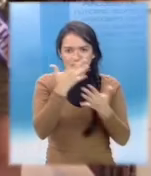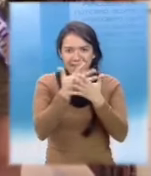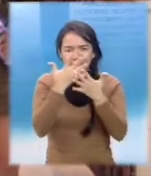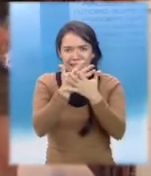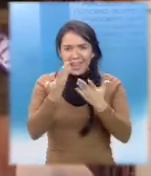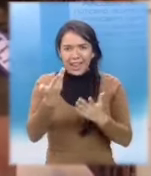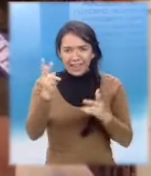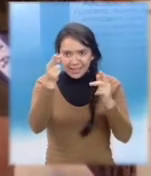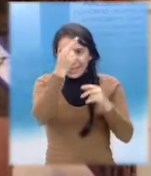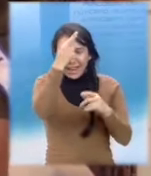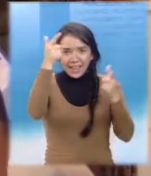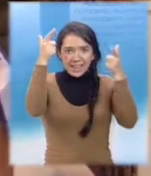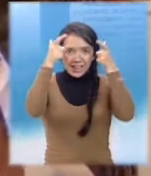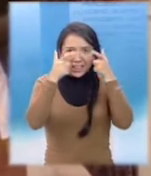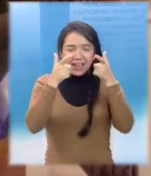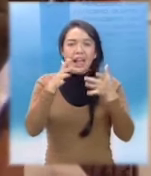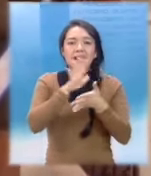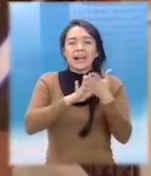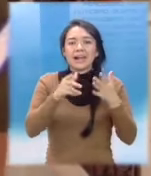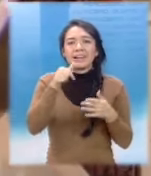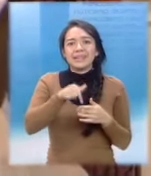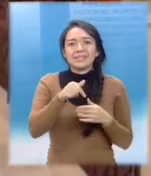¡Me trabo la lengua!